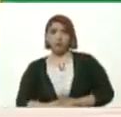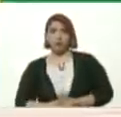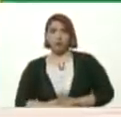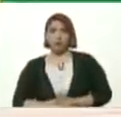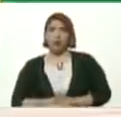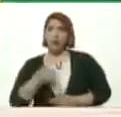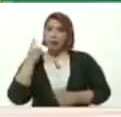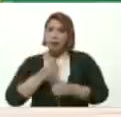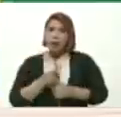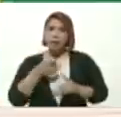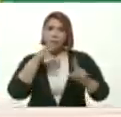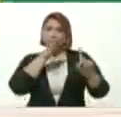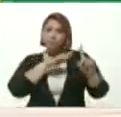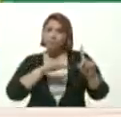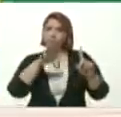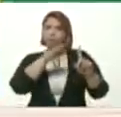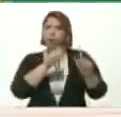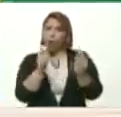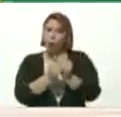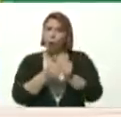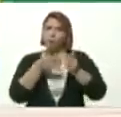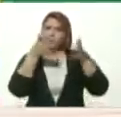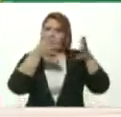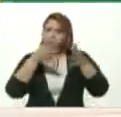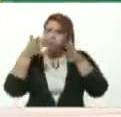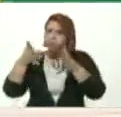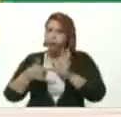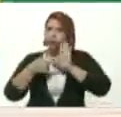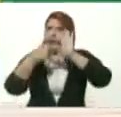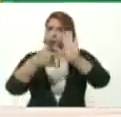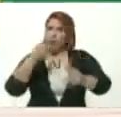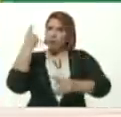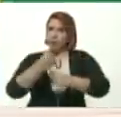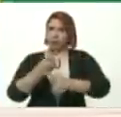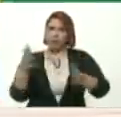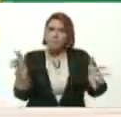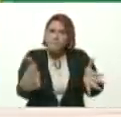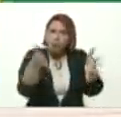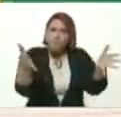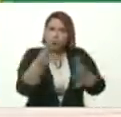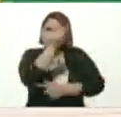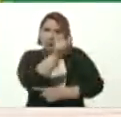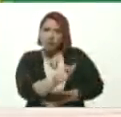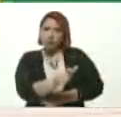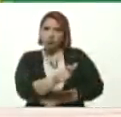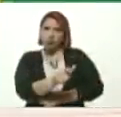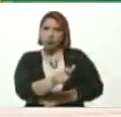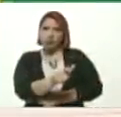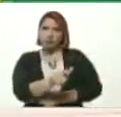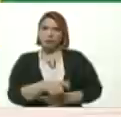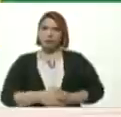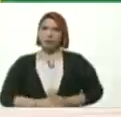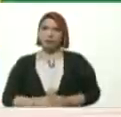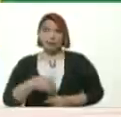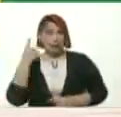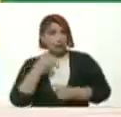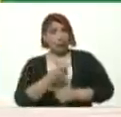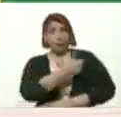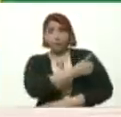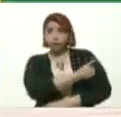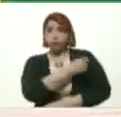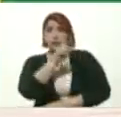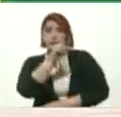Convencerlo Con argumentos Con ejemplos Motivarlo Y que se vacuna El 100